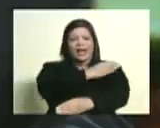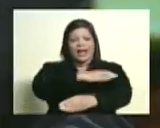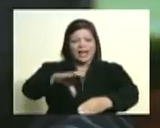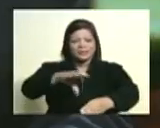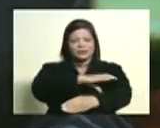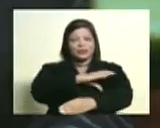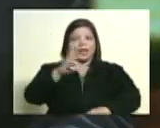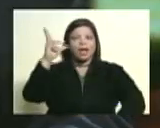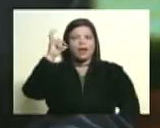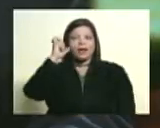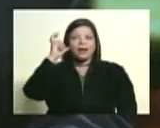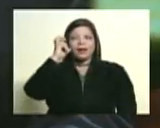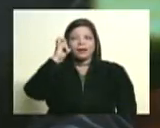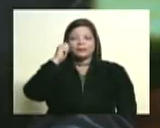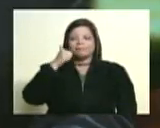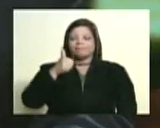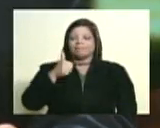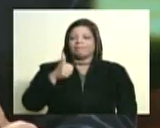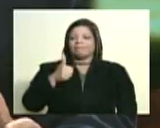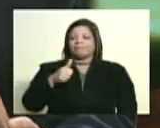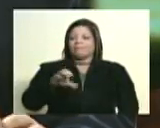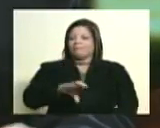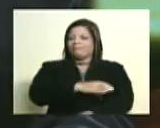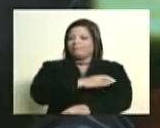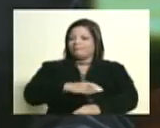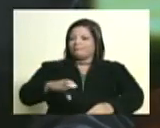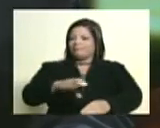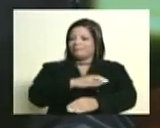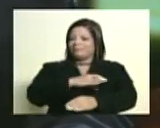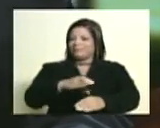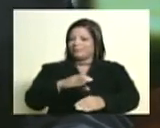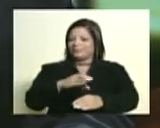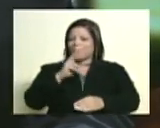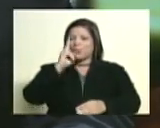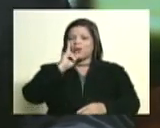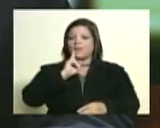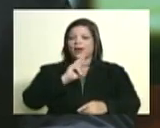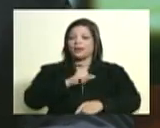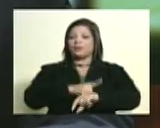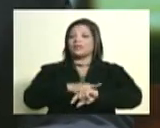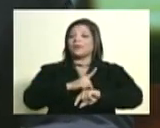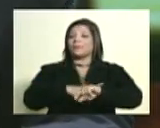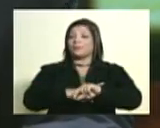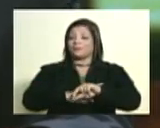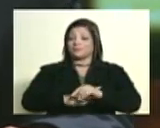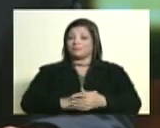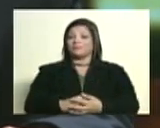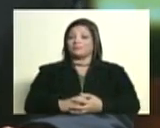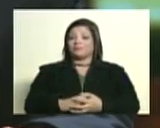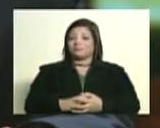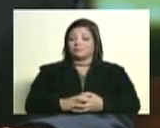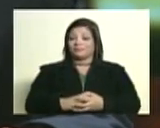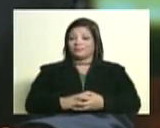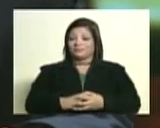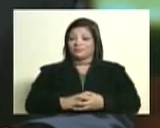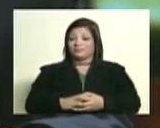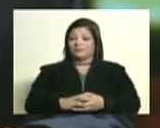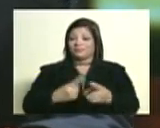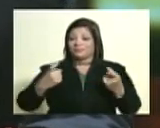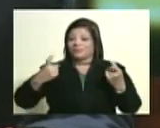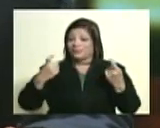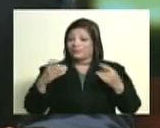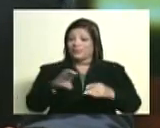Alí te das cuenta de que era un bolivariano en tiempos en que Bolívar no era llevado al canto